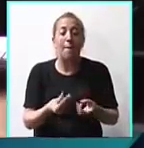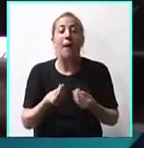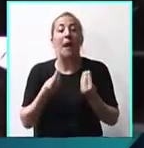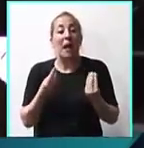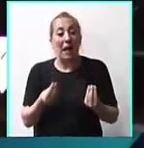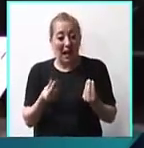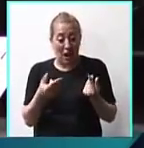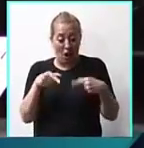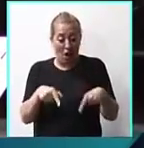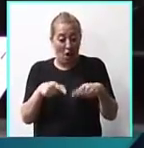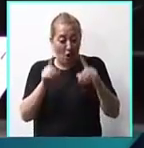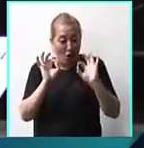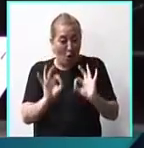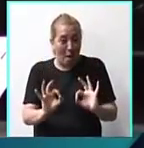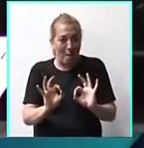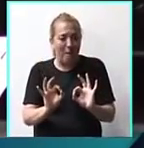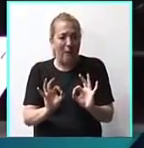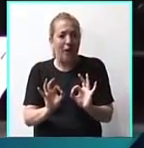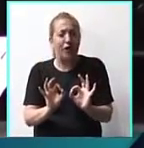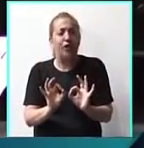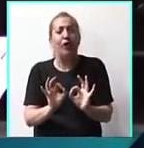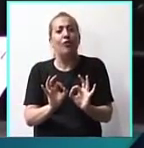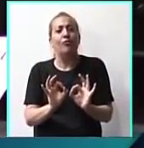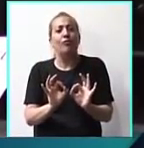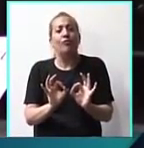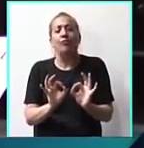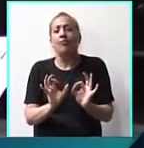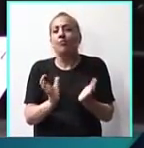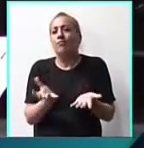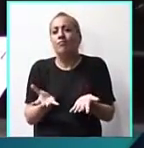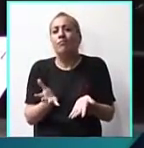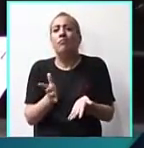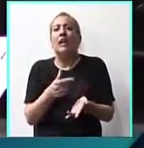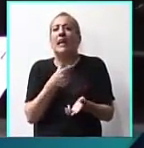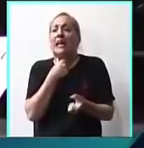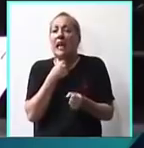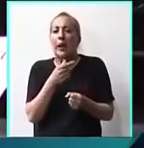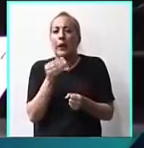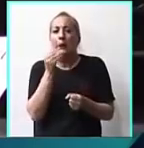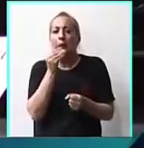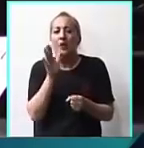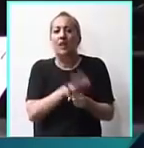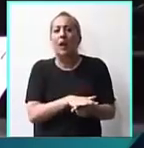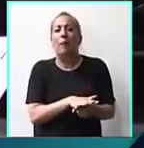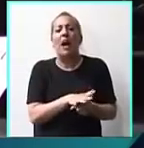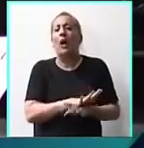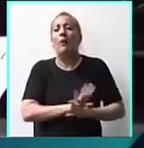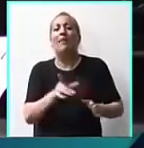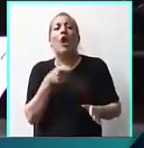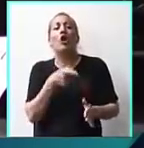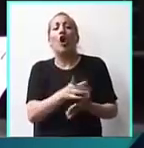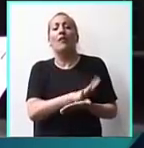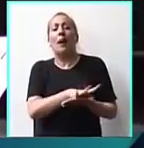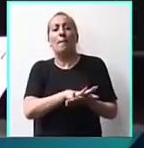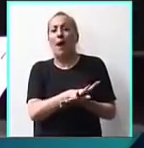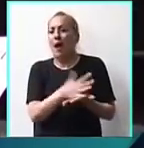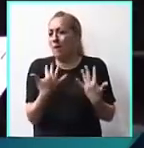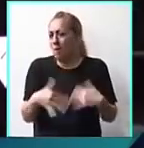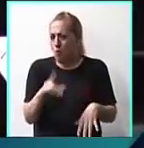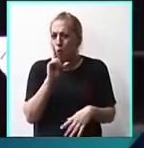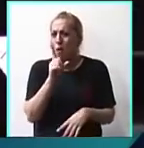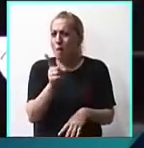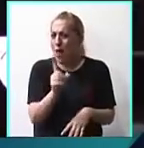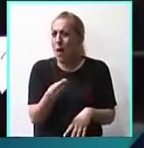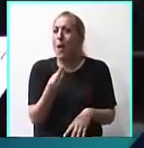que todo esto se lo quiera tapar diciendo que se va a combatir las mafias. Es muy peligroso,